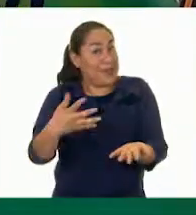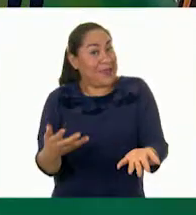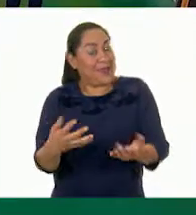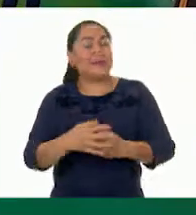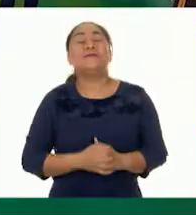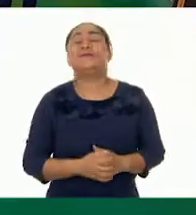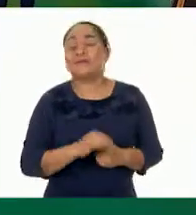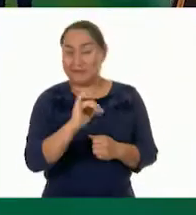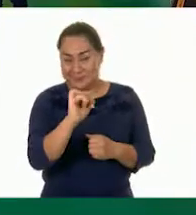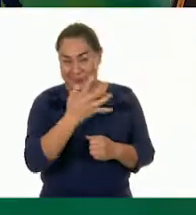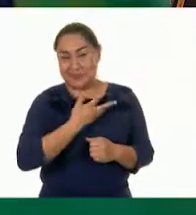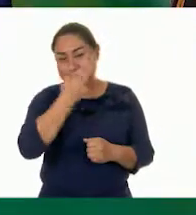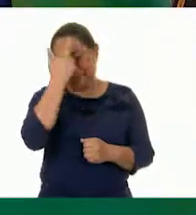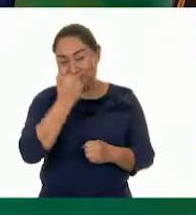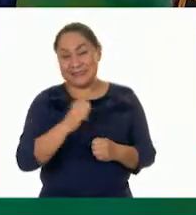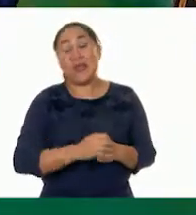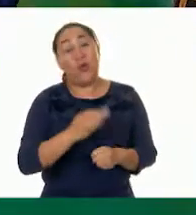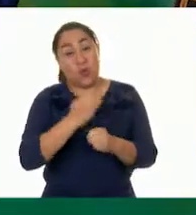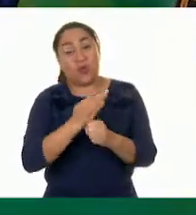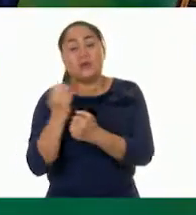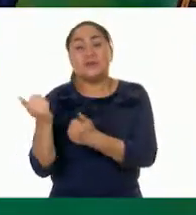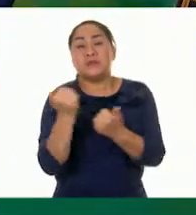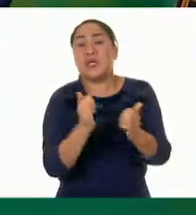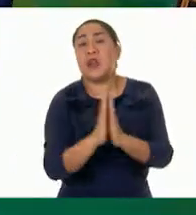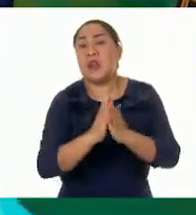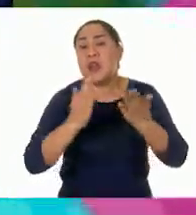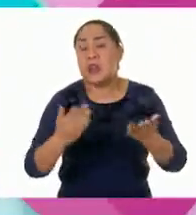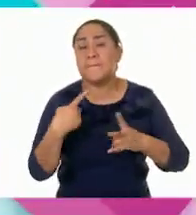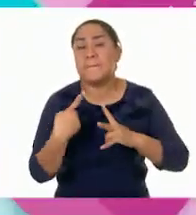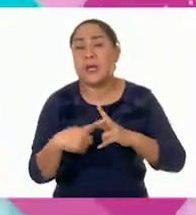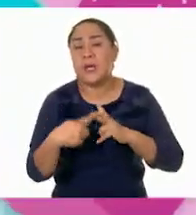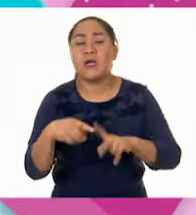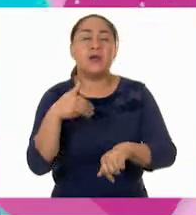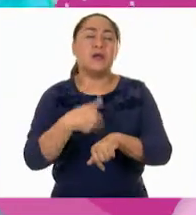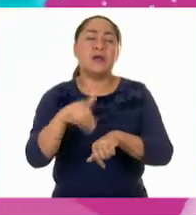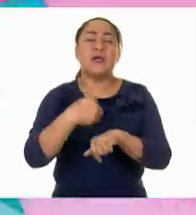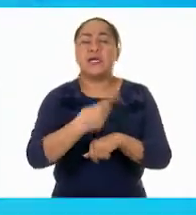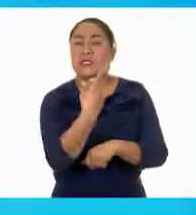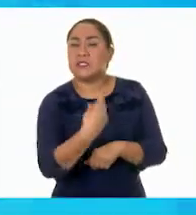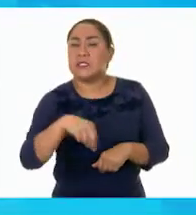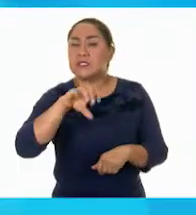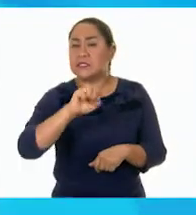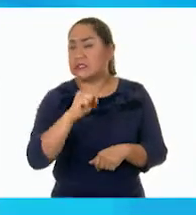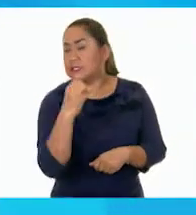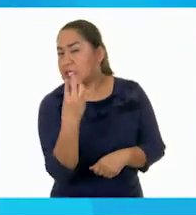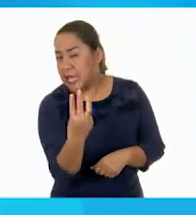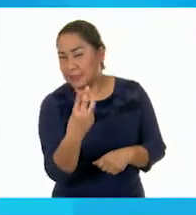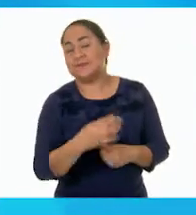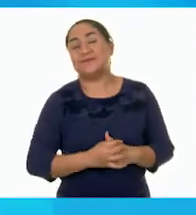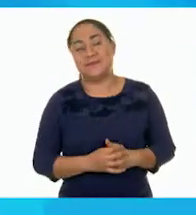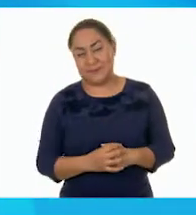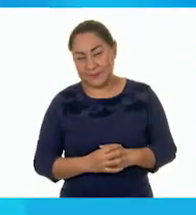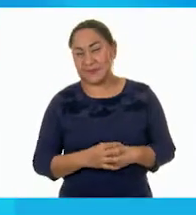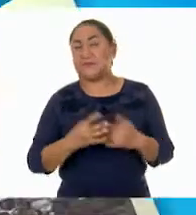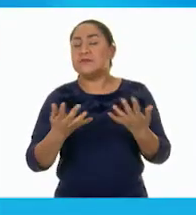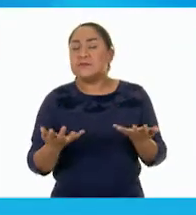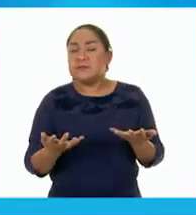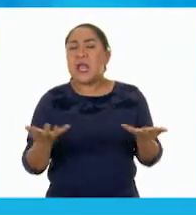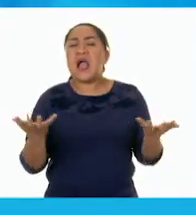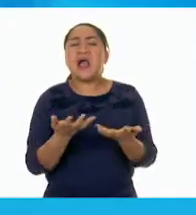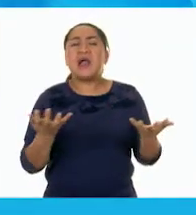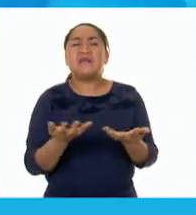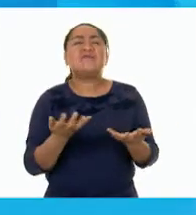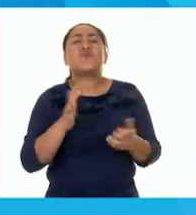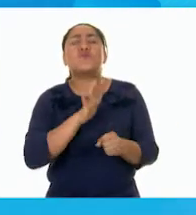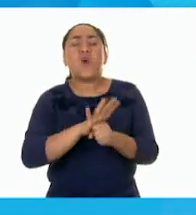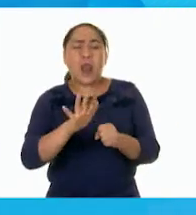esto también vamos a necesitar nuestro libro de matemáticas en la página 163. Porque vamos a trabajar con un reto